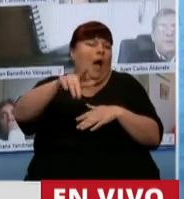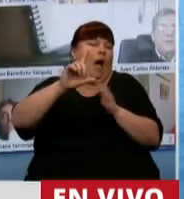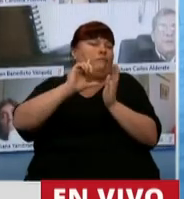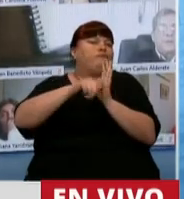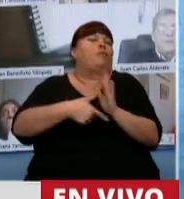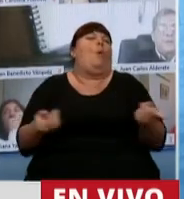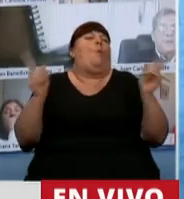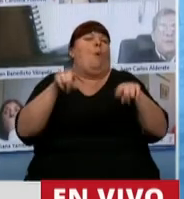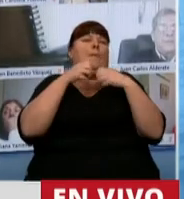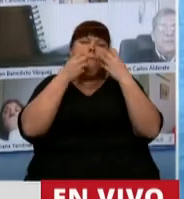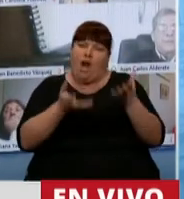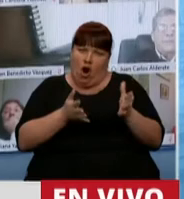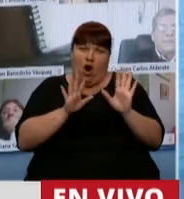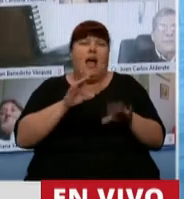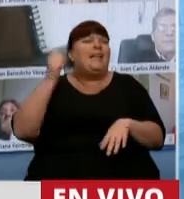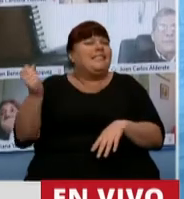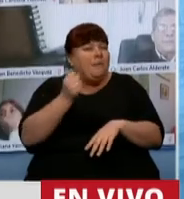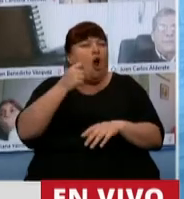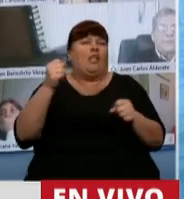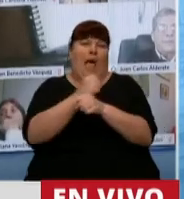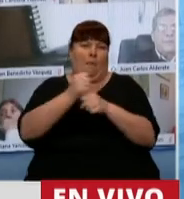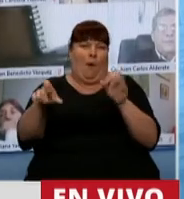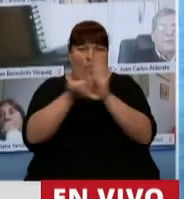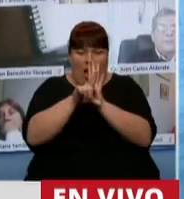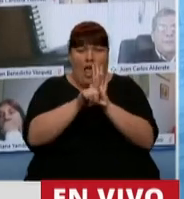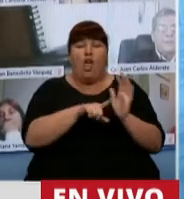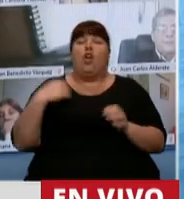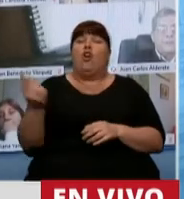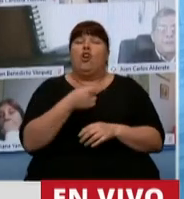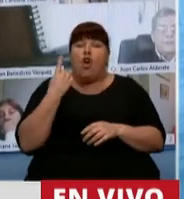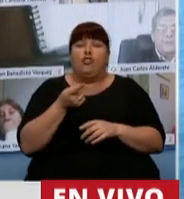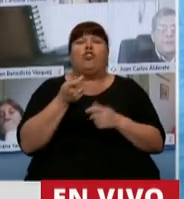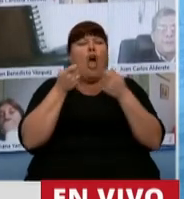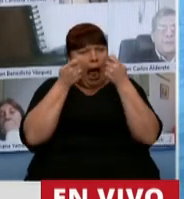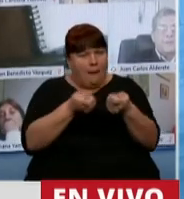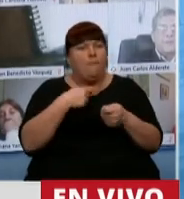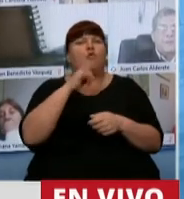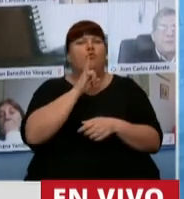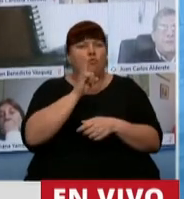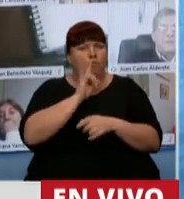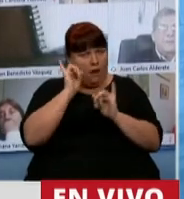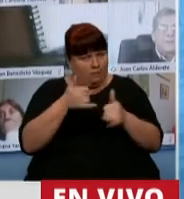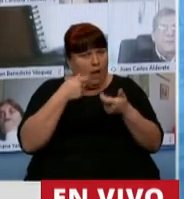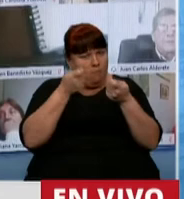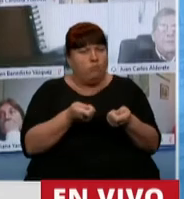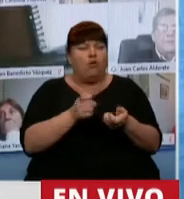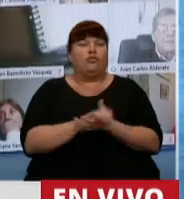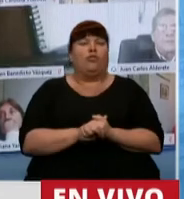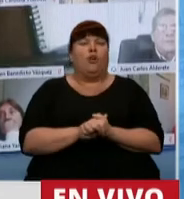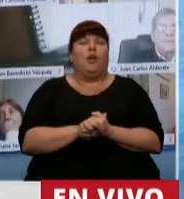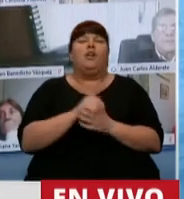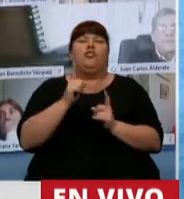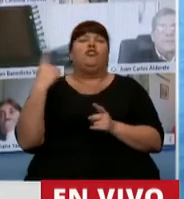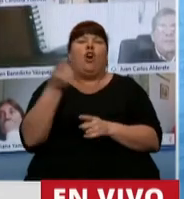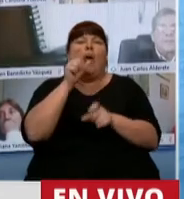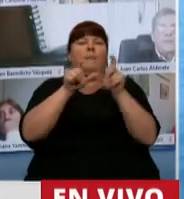en recuperarse. Es muy importante que aprobemos esta ley, nosotros vamos a acompañar desde Tucumán y con el mensaje